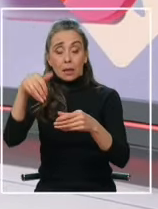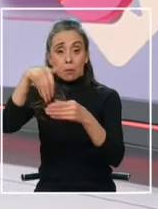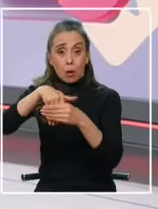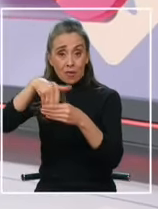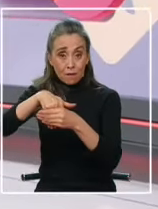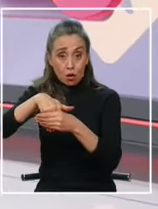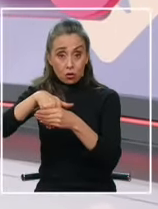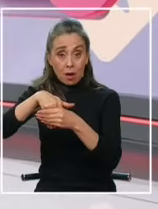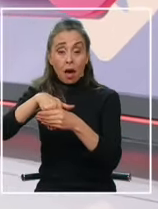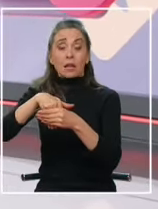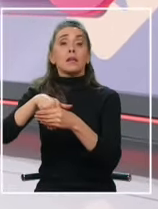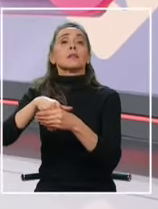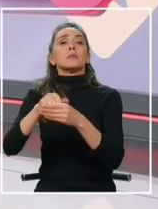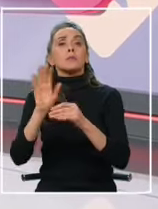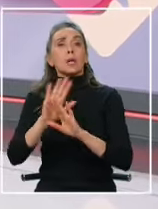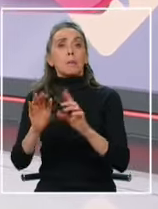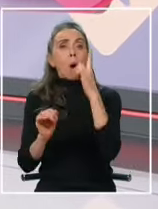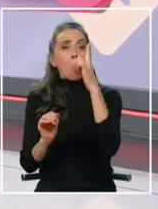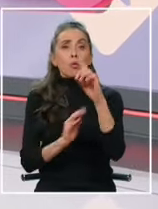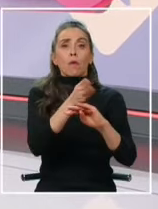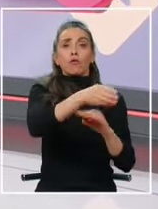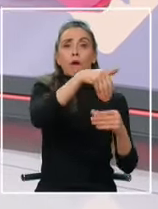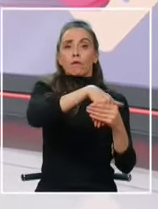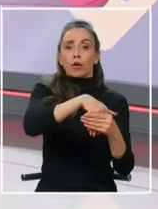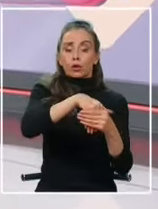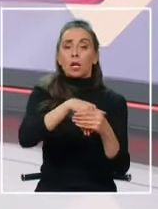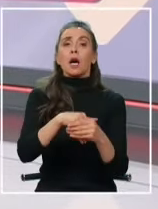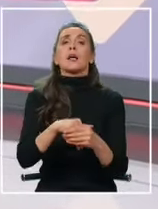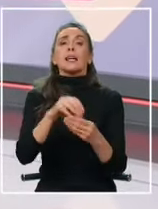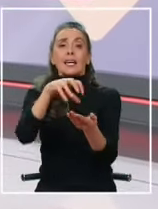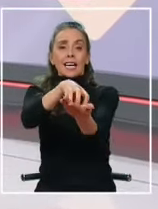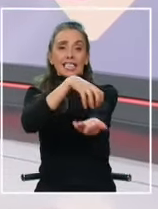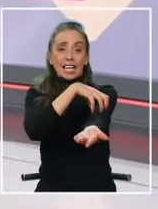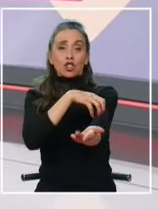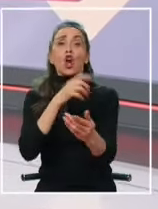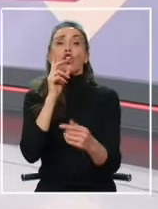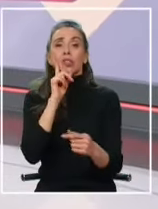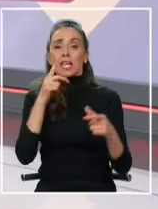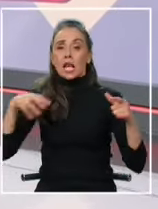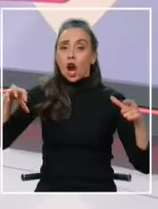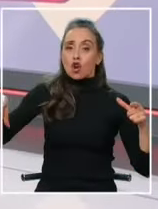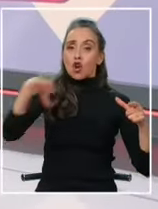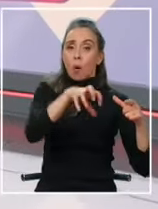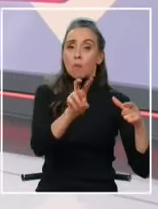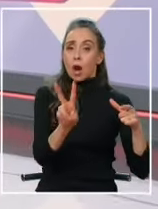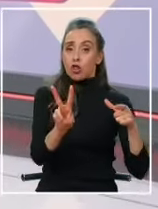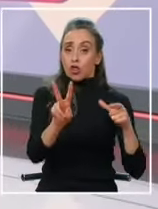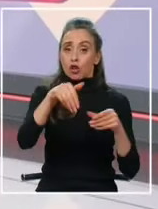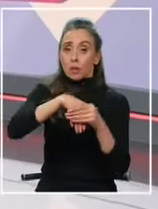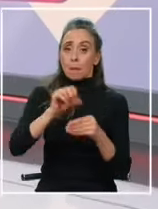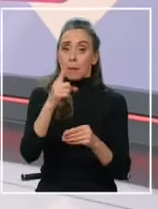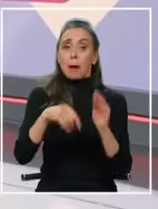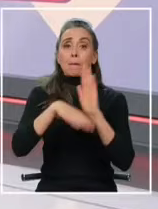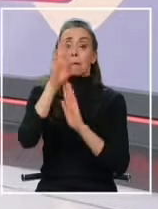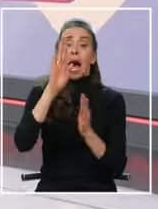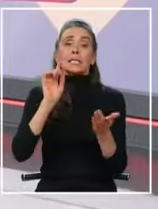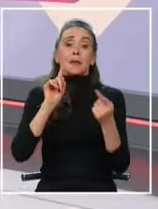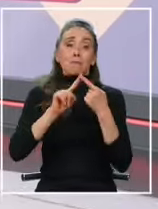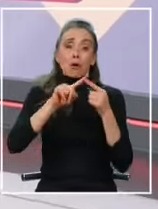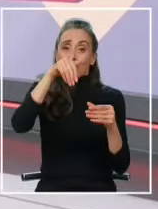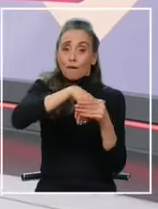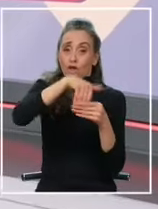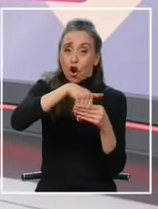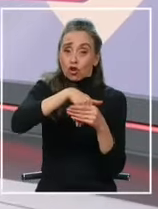habilitados. Entre las regiones con al menos dos comunas con primarias, Ñuble fue la que tuvo la mayor participación,